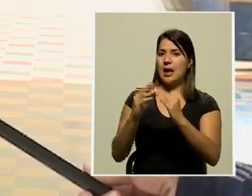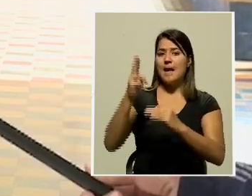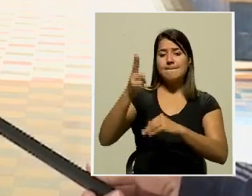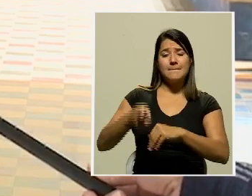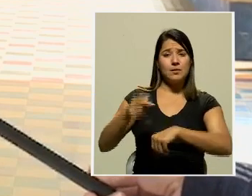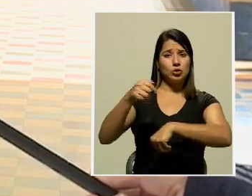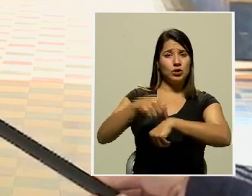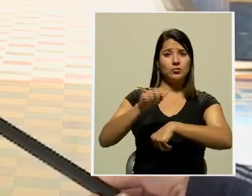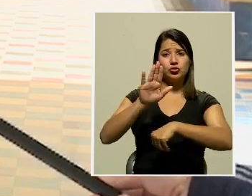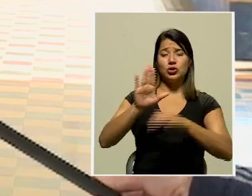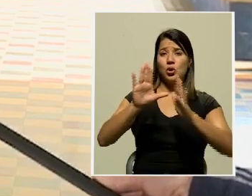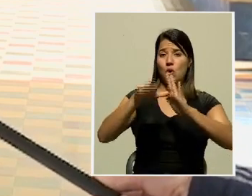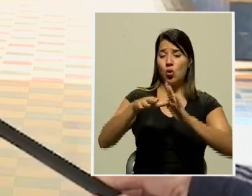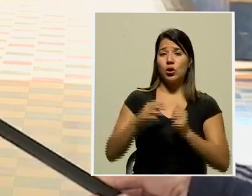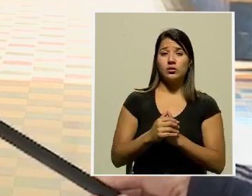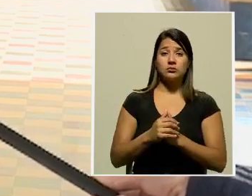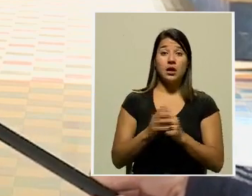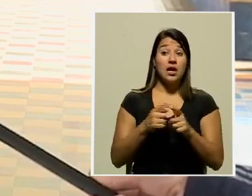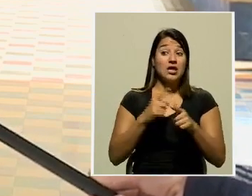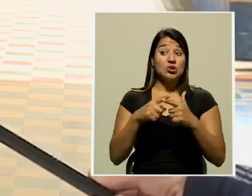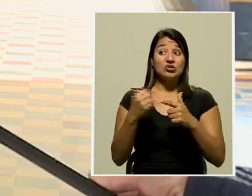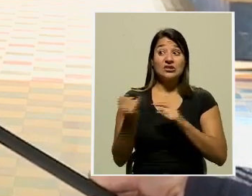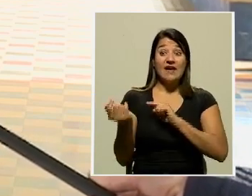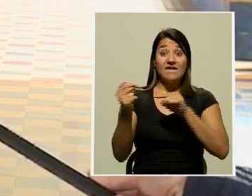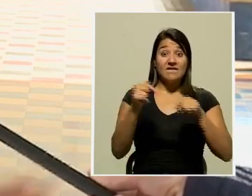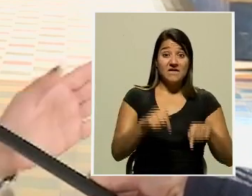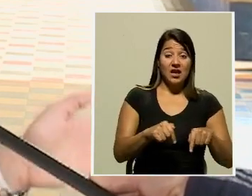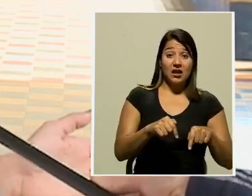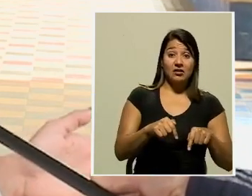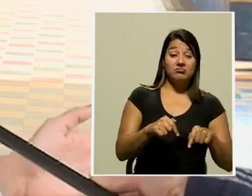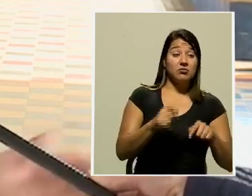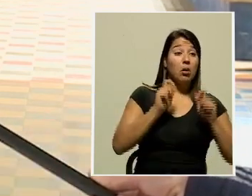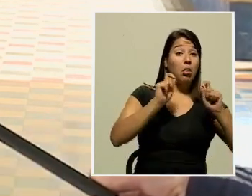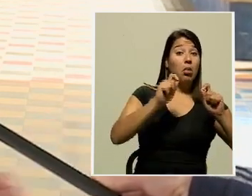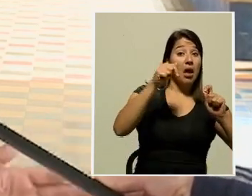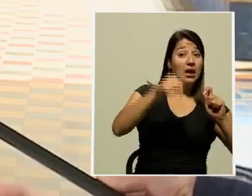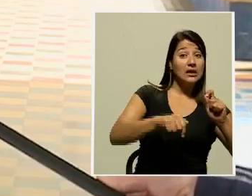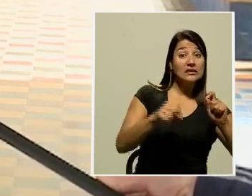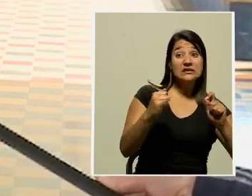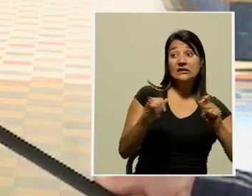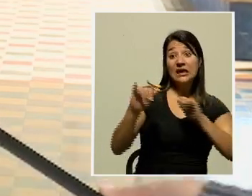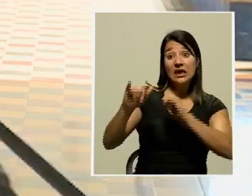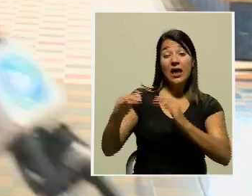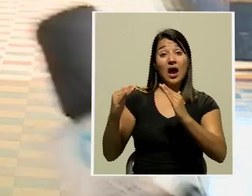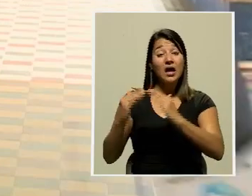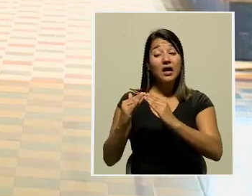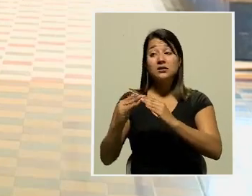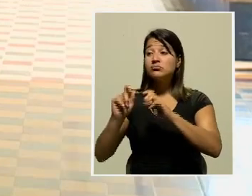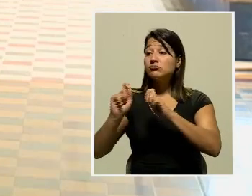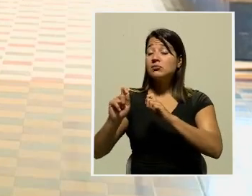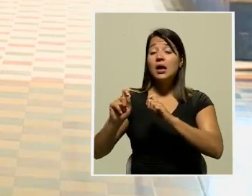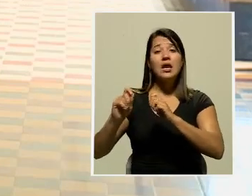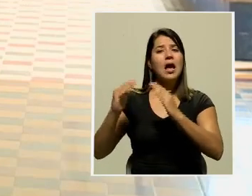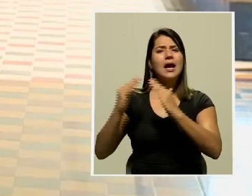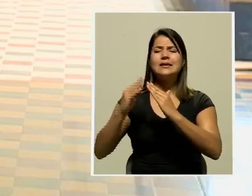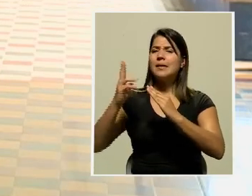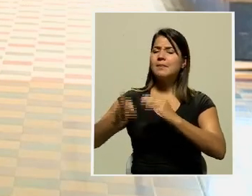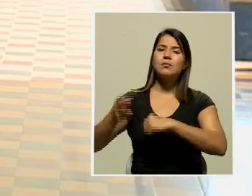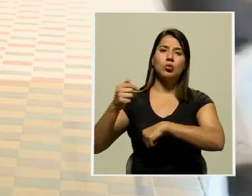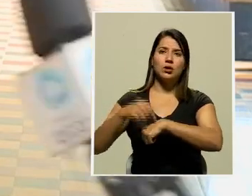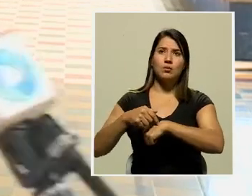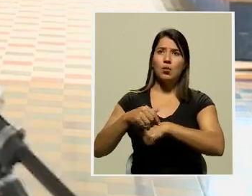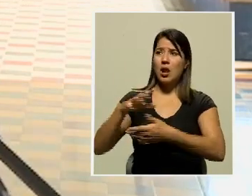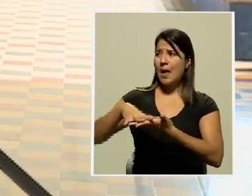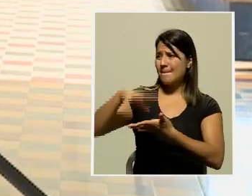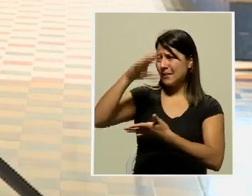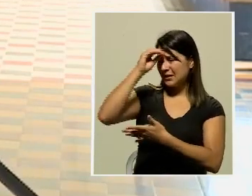nada más que los que van a querer venir la reciben aquí y los que no la reciben en la casa al mismo tiempo. ¿Pero el aprendizaje va a ser el mismo?